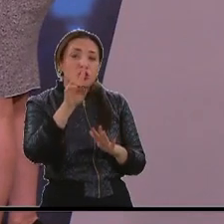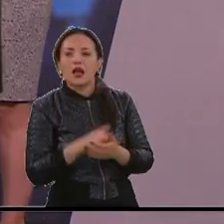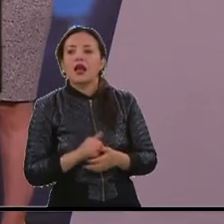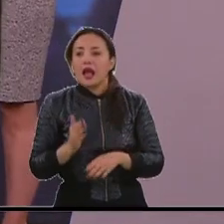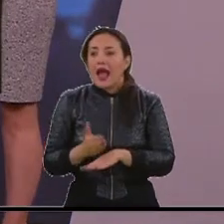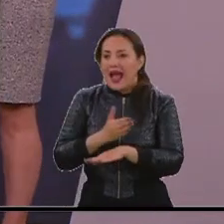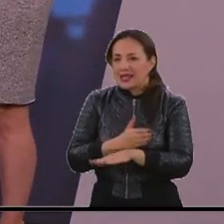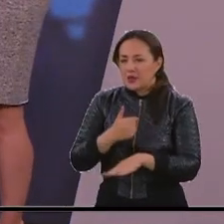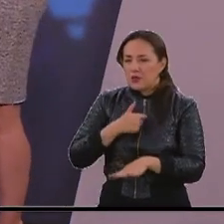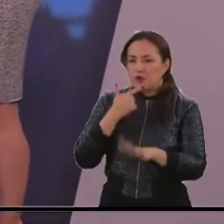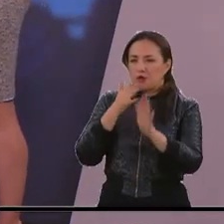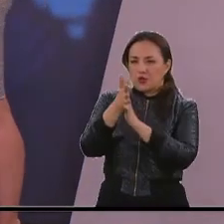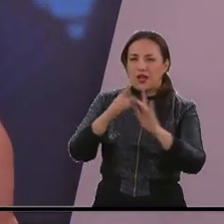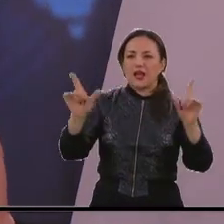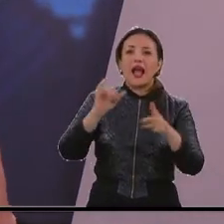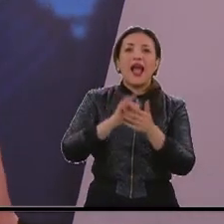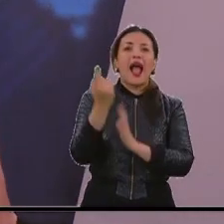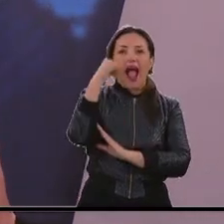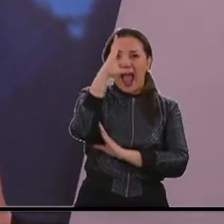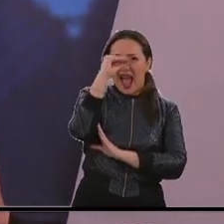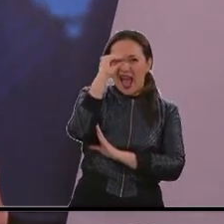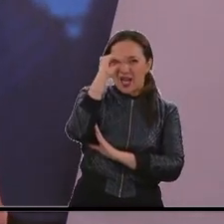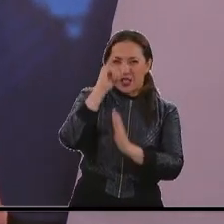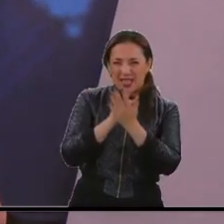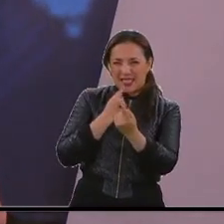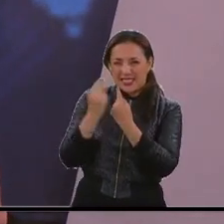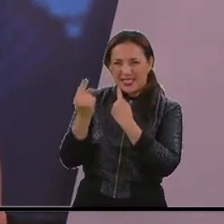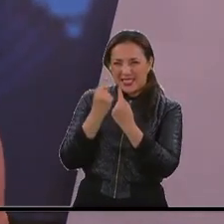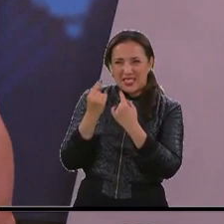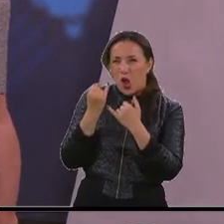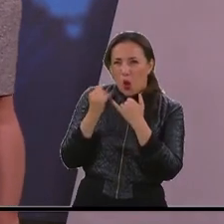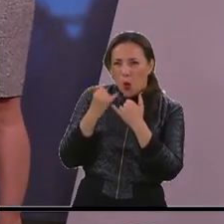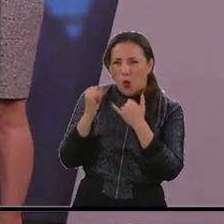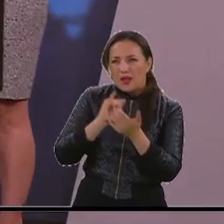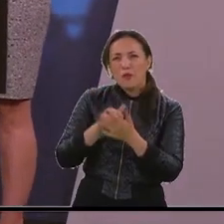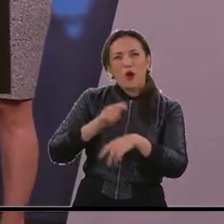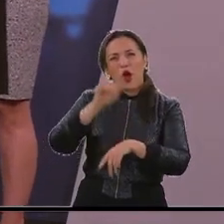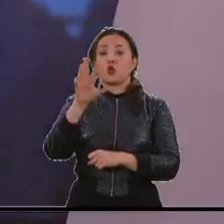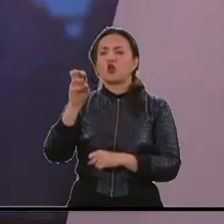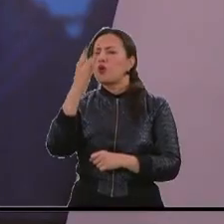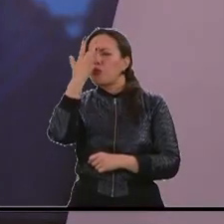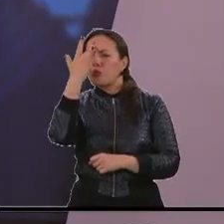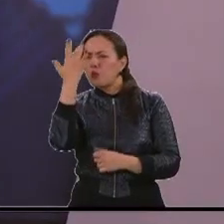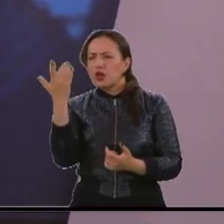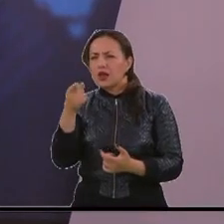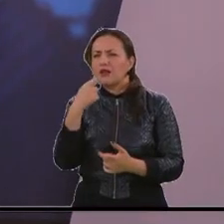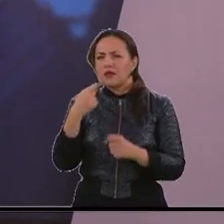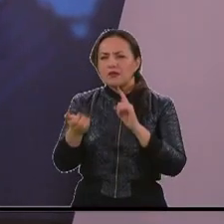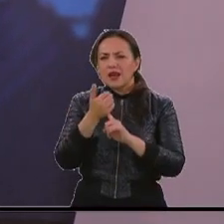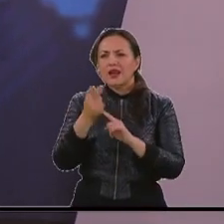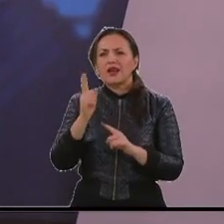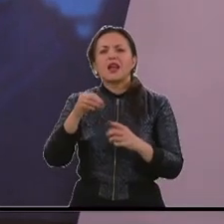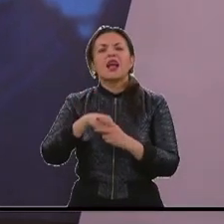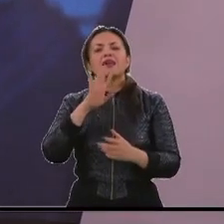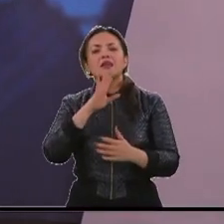puede haber... Contaba a los televidentes que anoche cuando conversamos por última vez, que fue hacia las nueve de la noche, habíamos dicho que pudieron establecer que